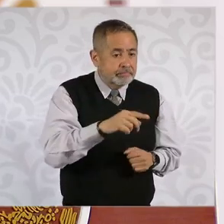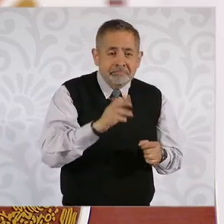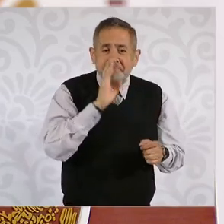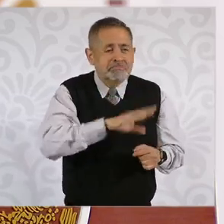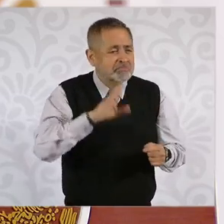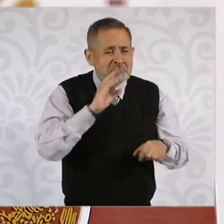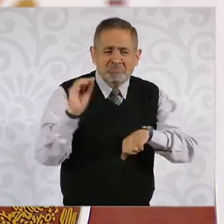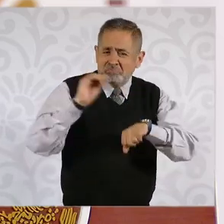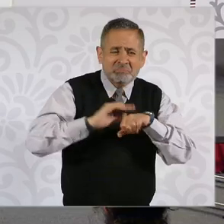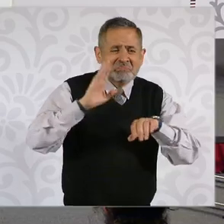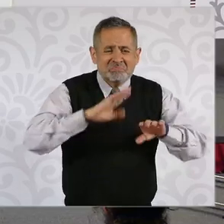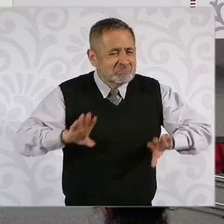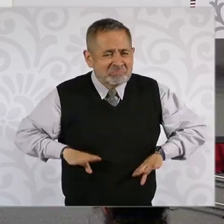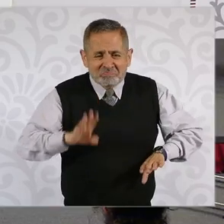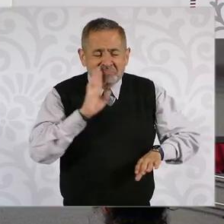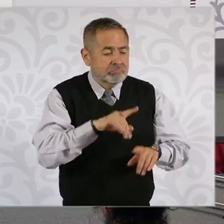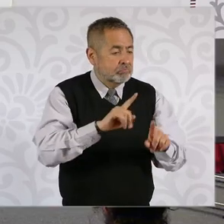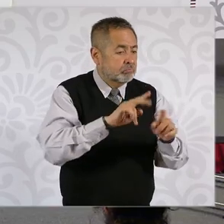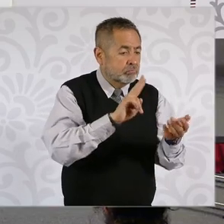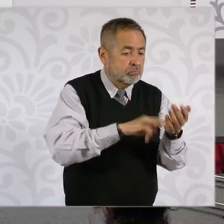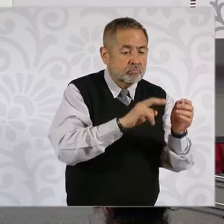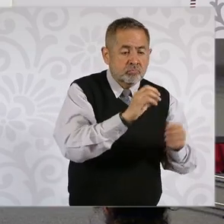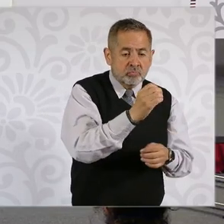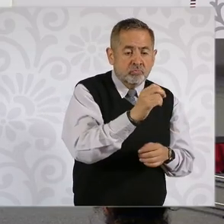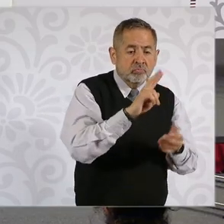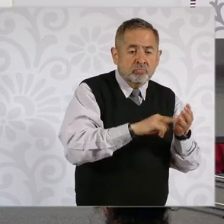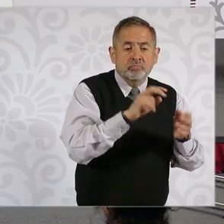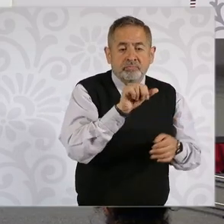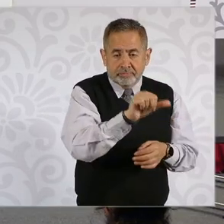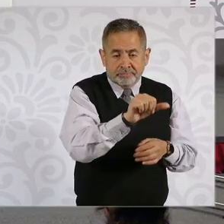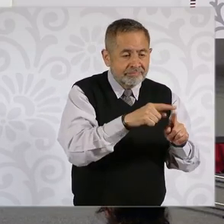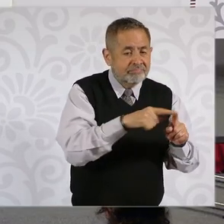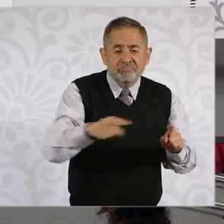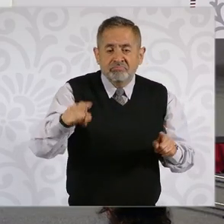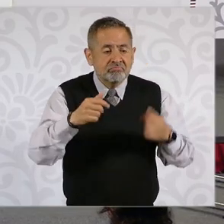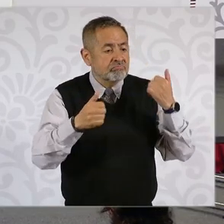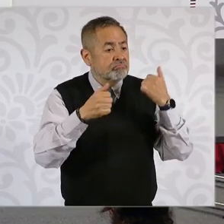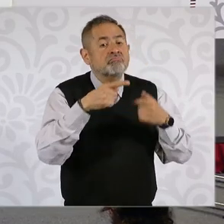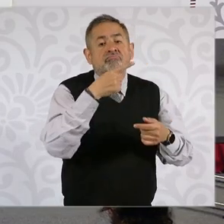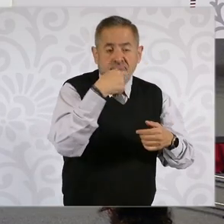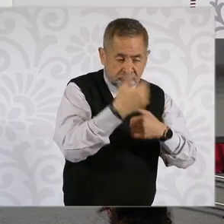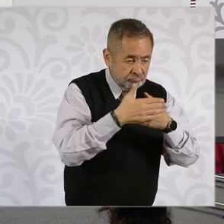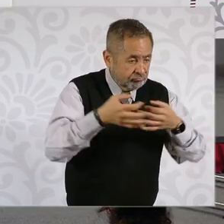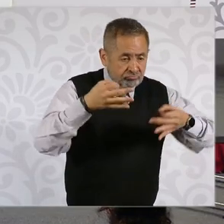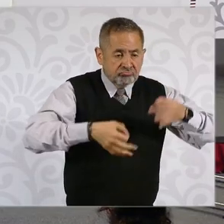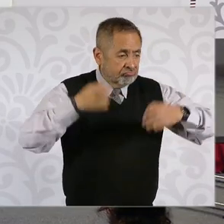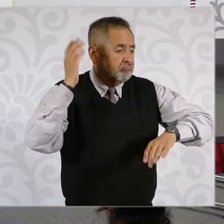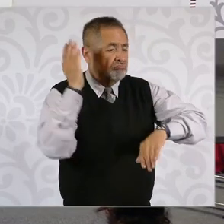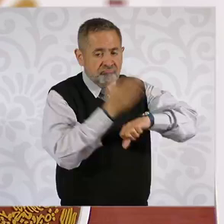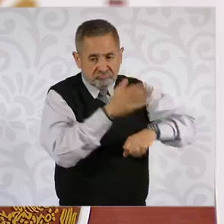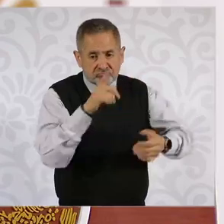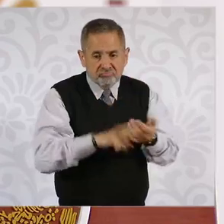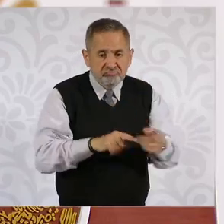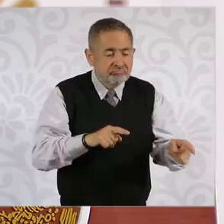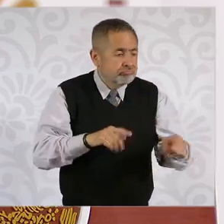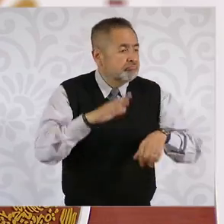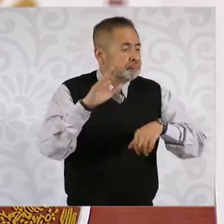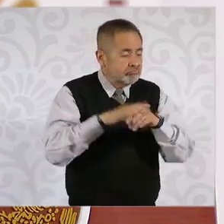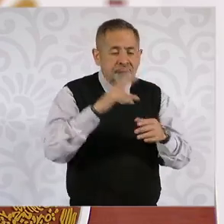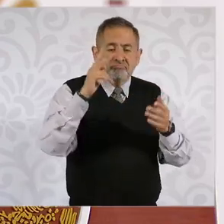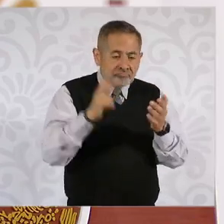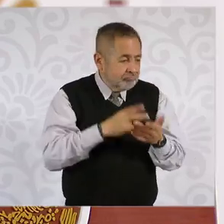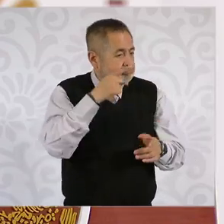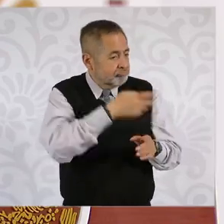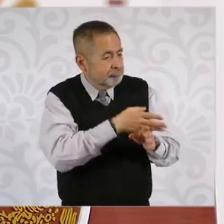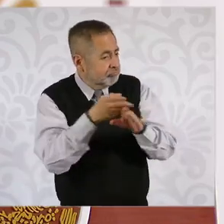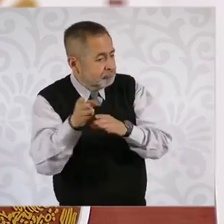mala conducta inició al menos en octubre de 2016, cuando estuvo sujeta al procedimiento disciplinario por la ratificación irregular